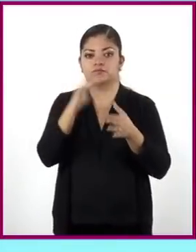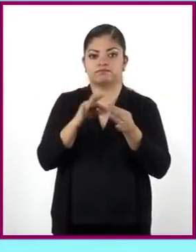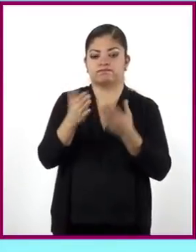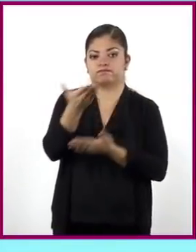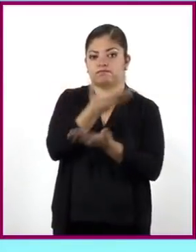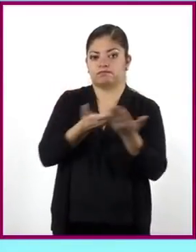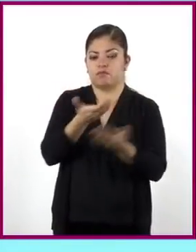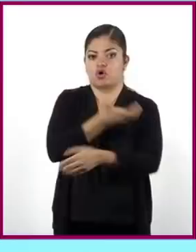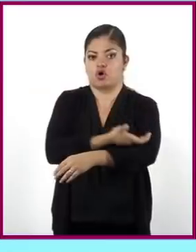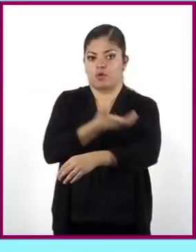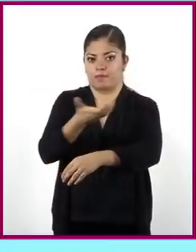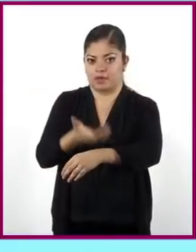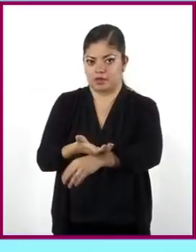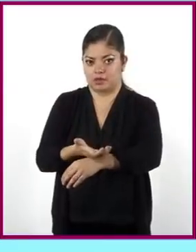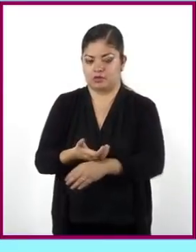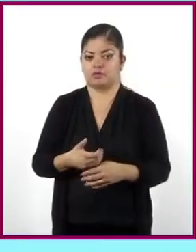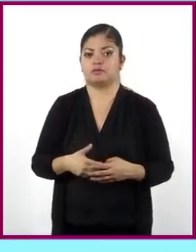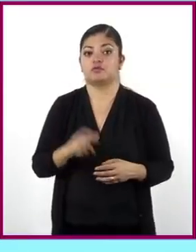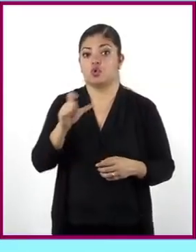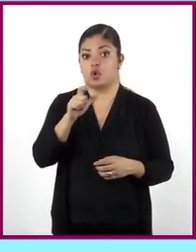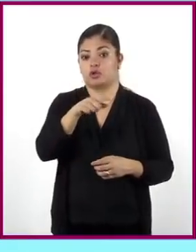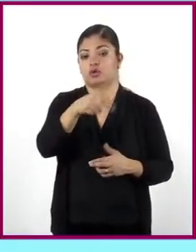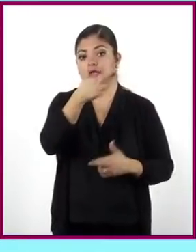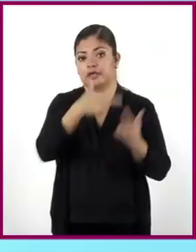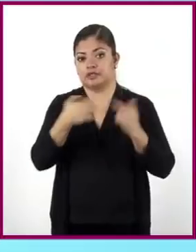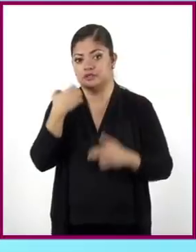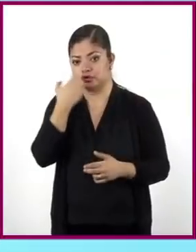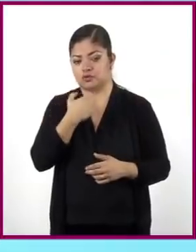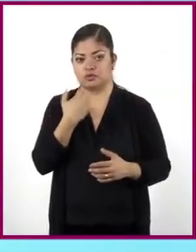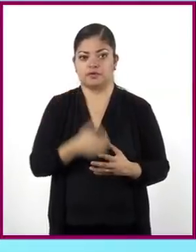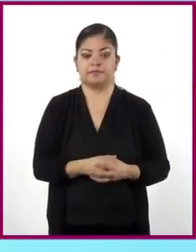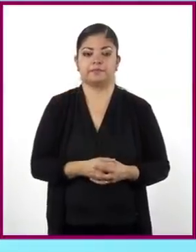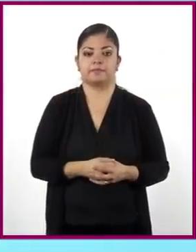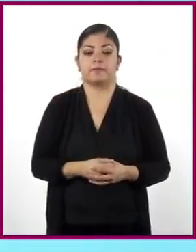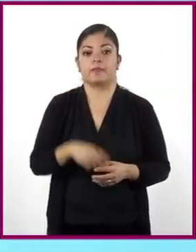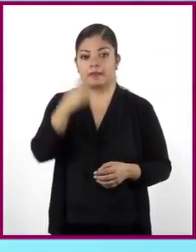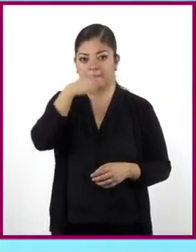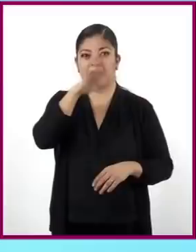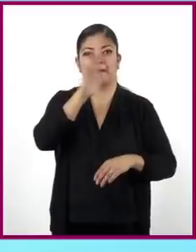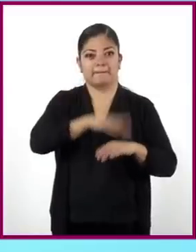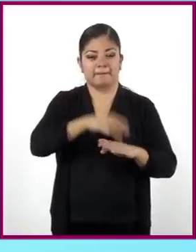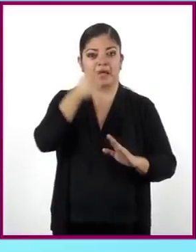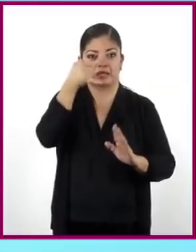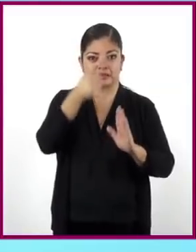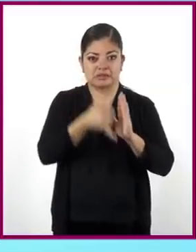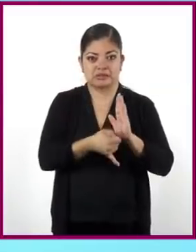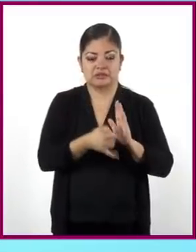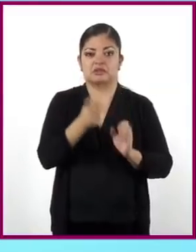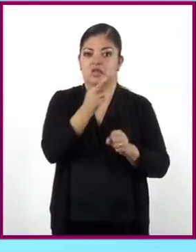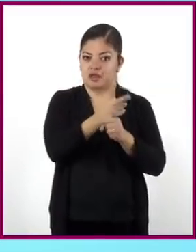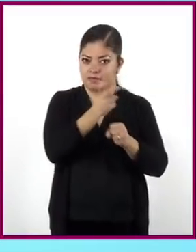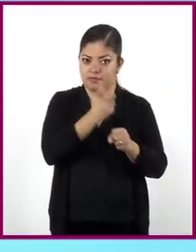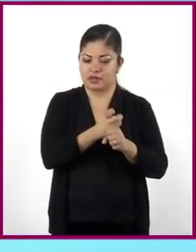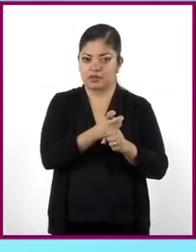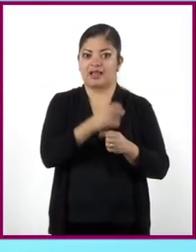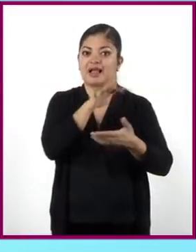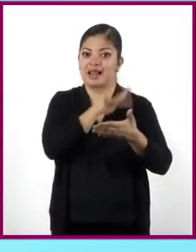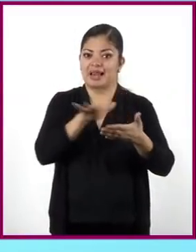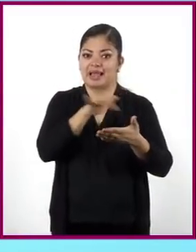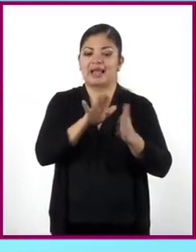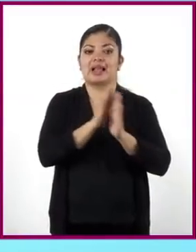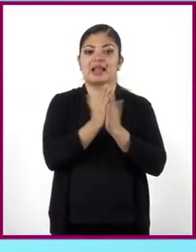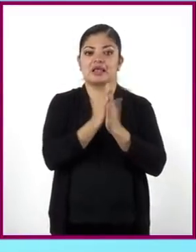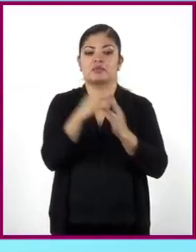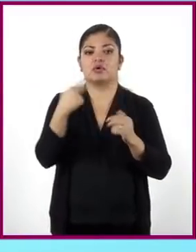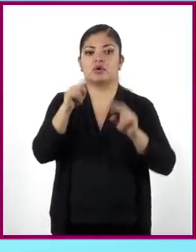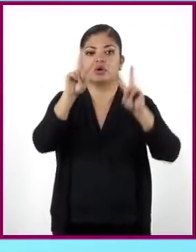compañeras y compañeros cuando regresen a la escuela. Para ahondar más en el tema, Lassi, los invitamos a leer el libro